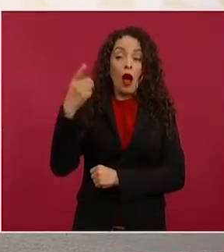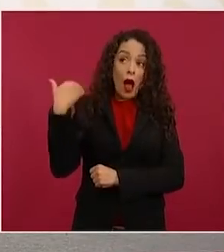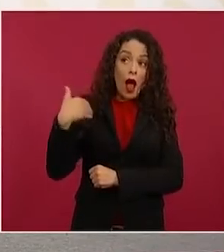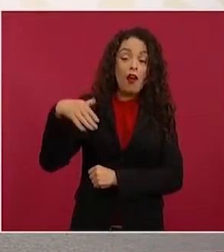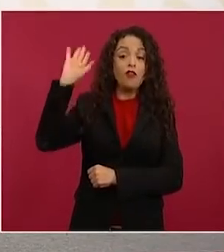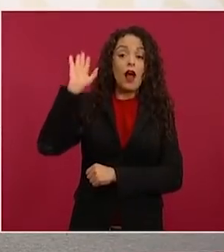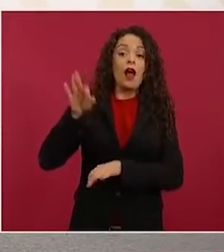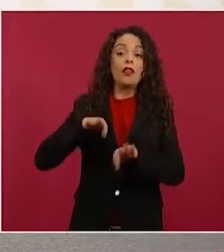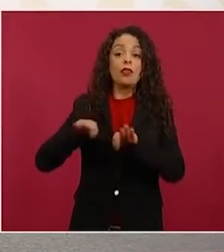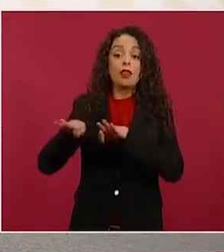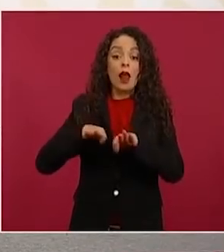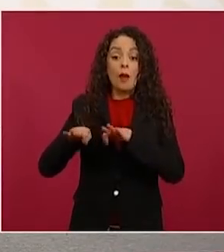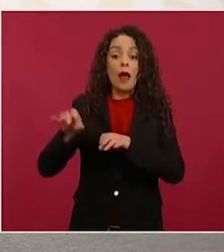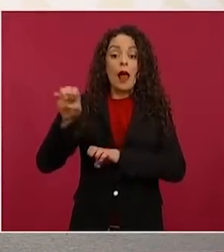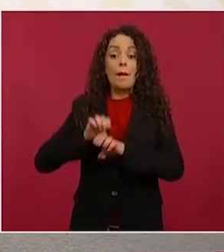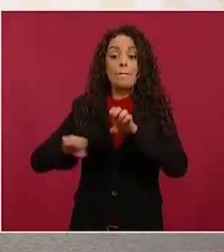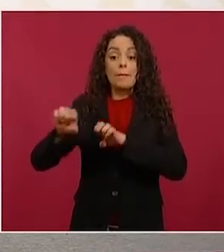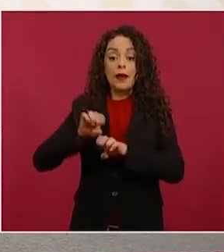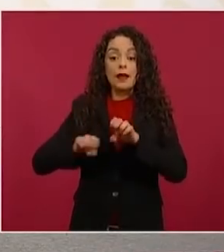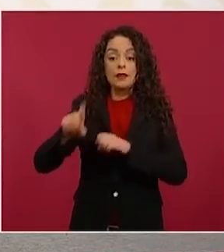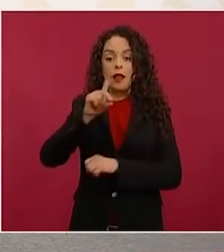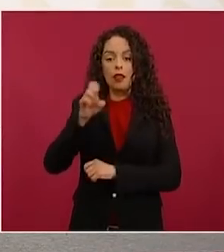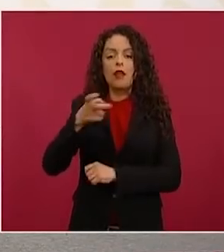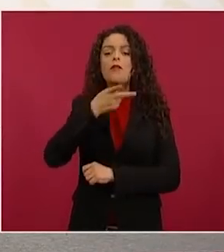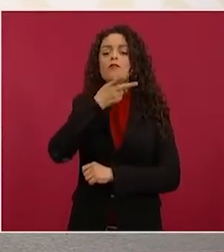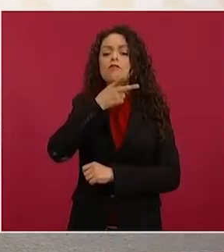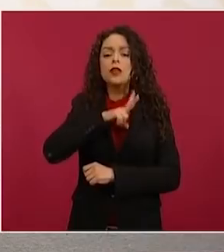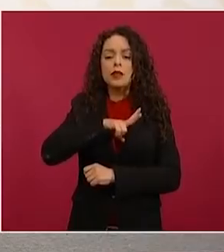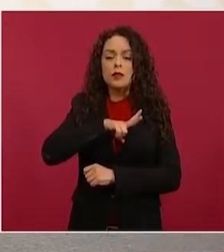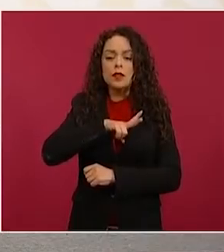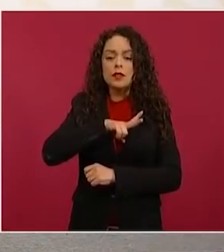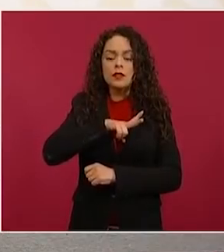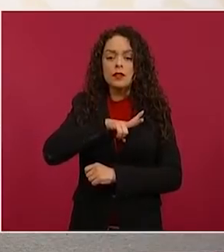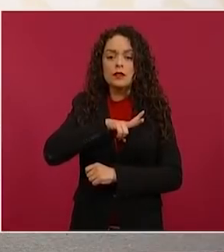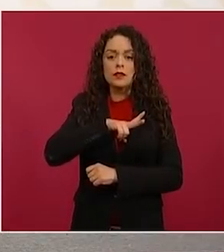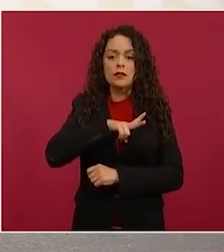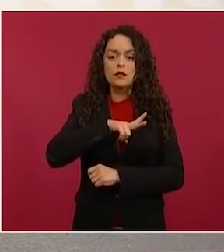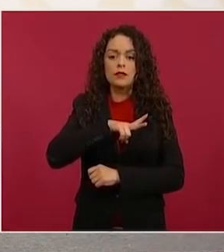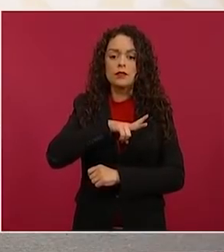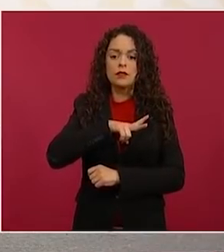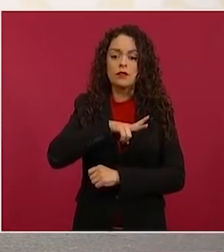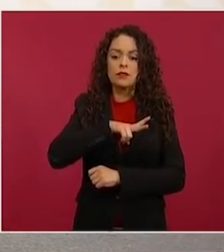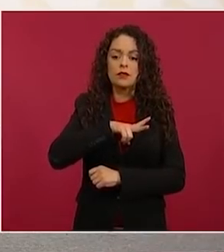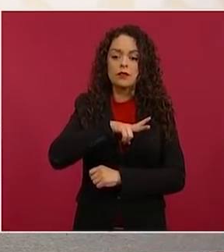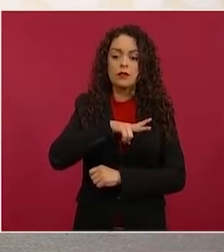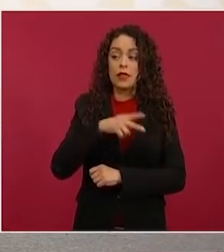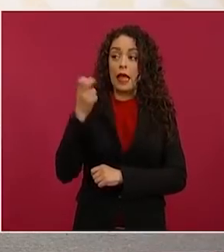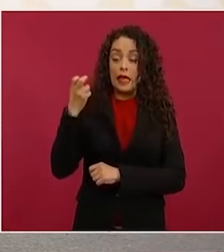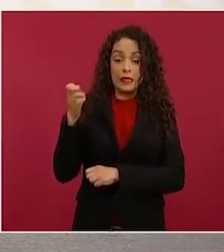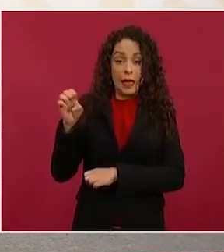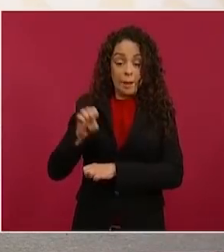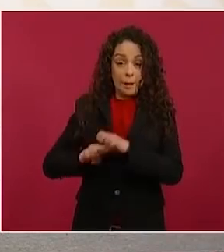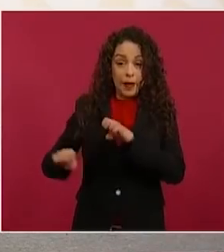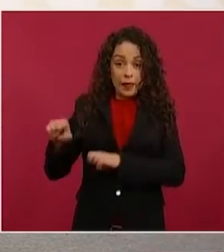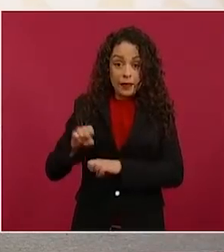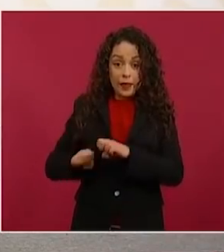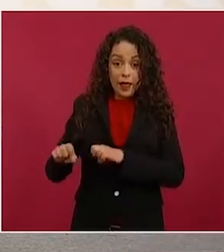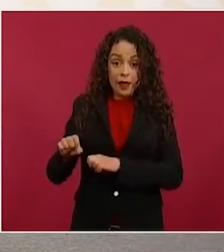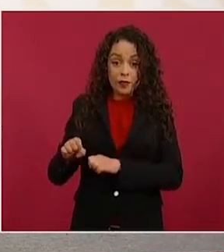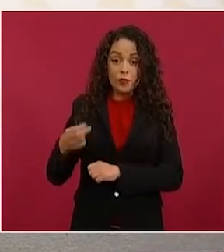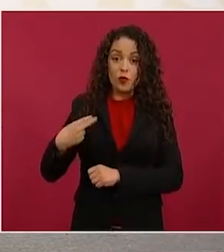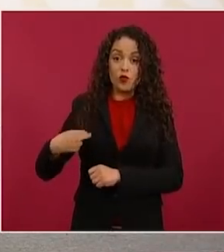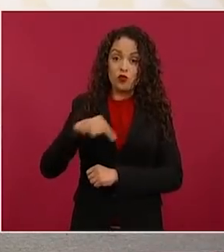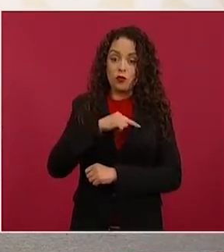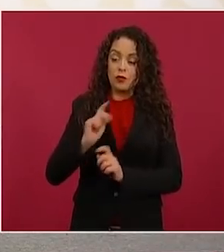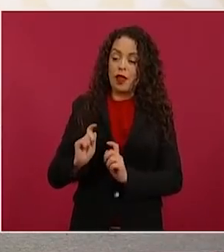petrolera a la cual nosotros le dimos